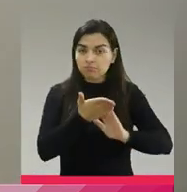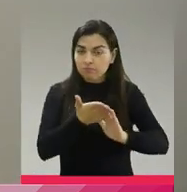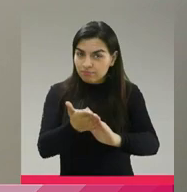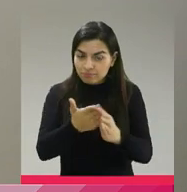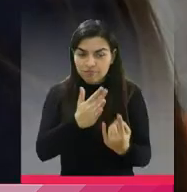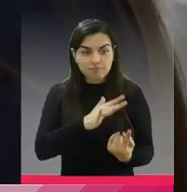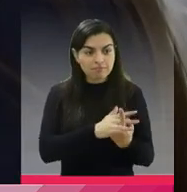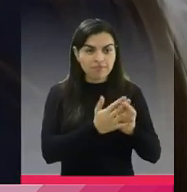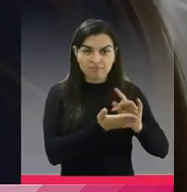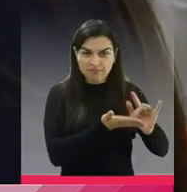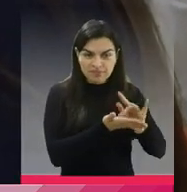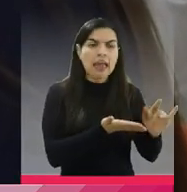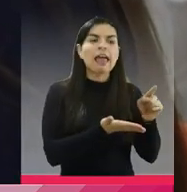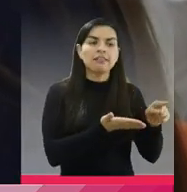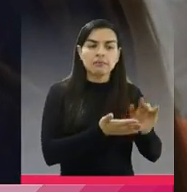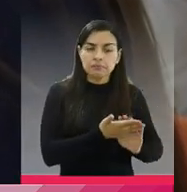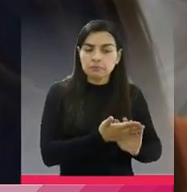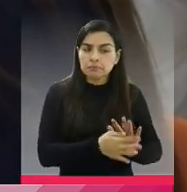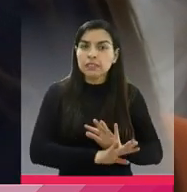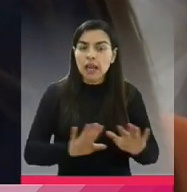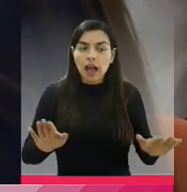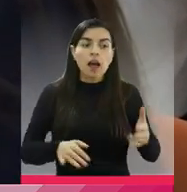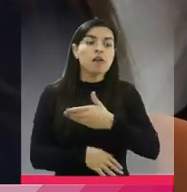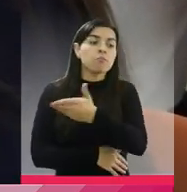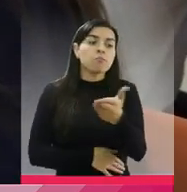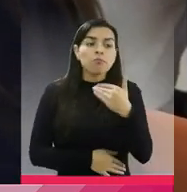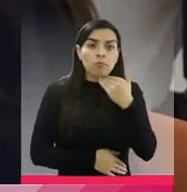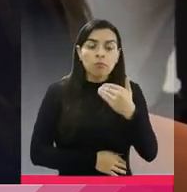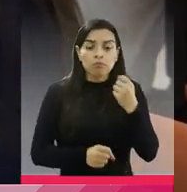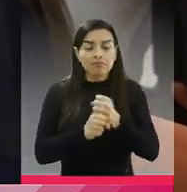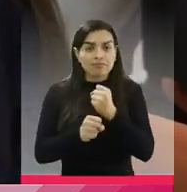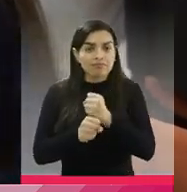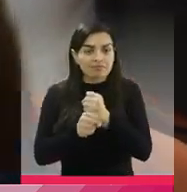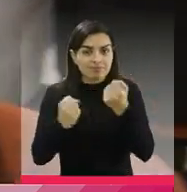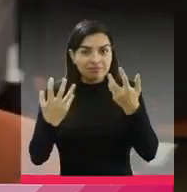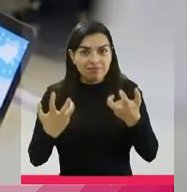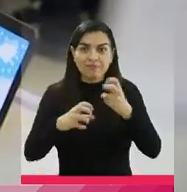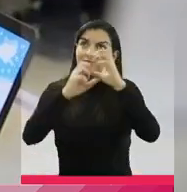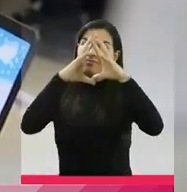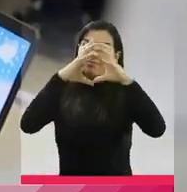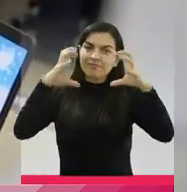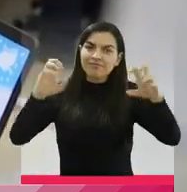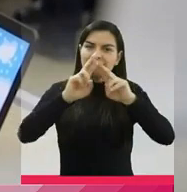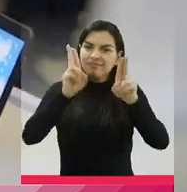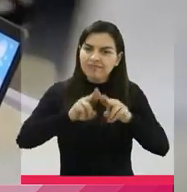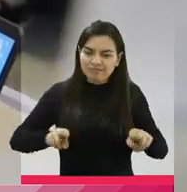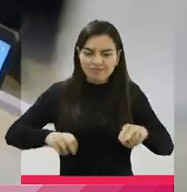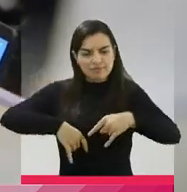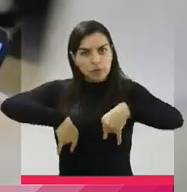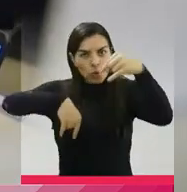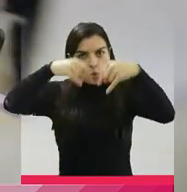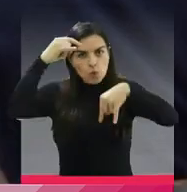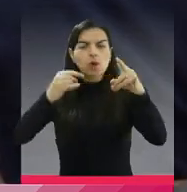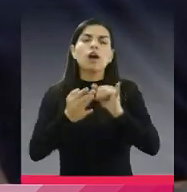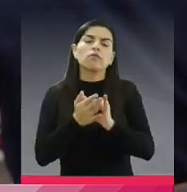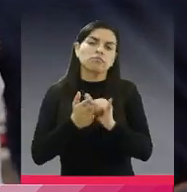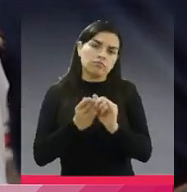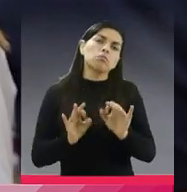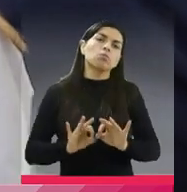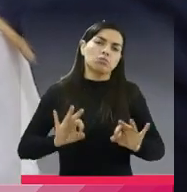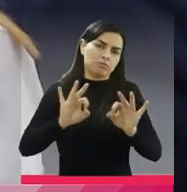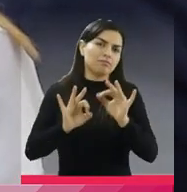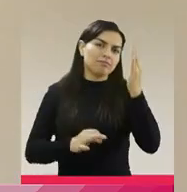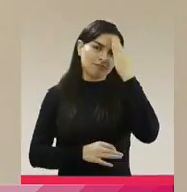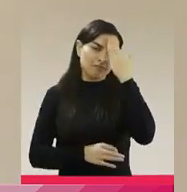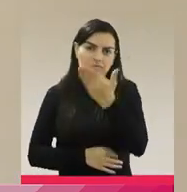las habilidades de los trabajadores en tecnología en la nube y transformación digital serán fundamentales para postularse a un empleo.